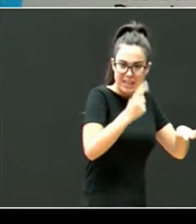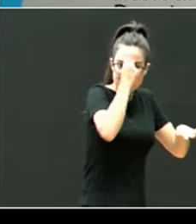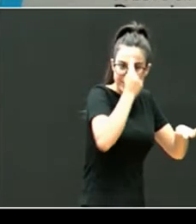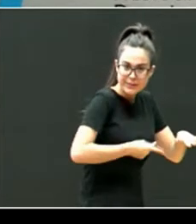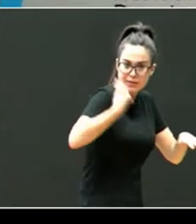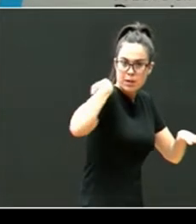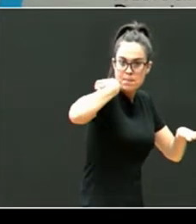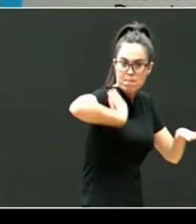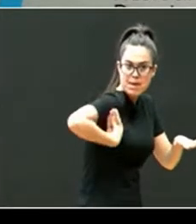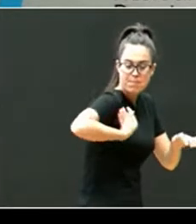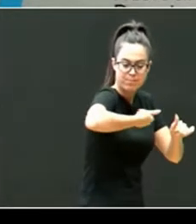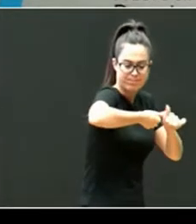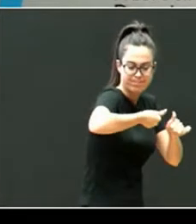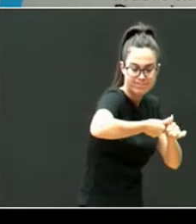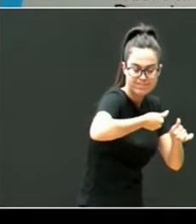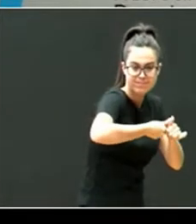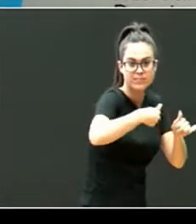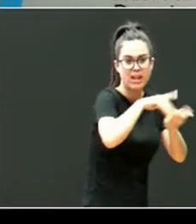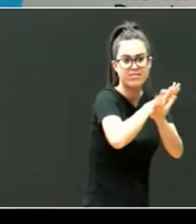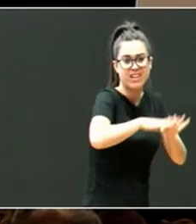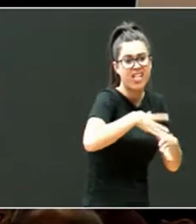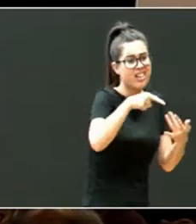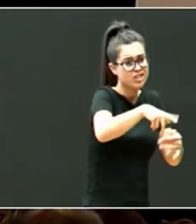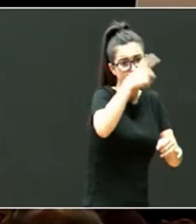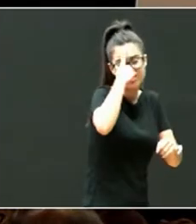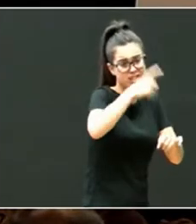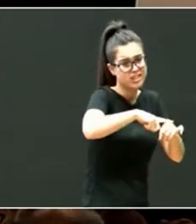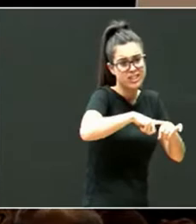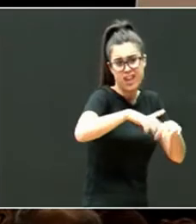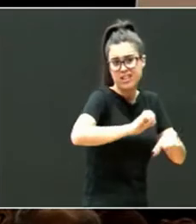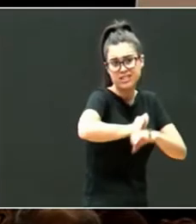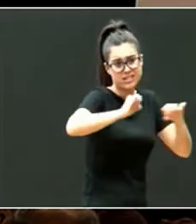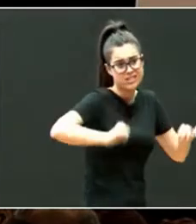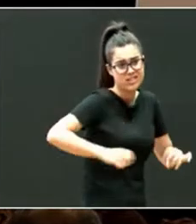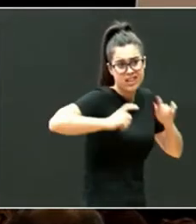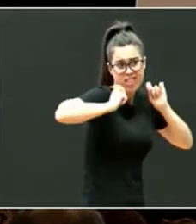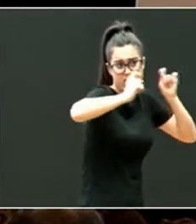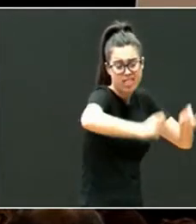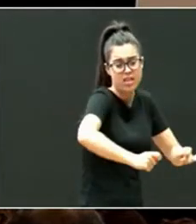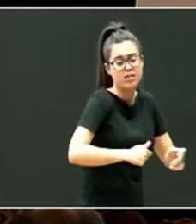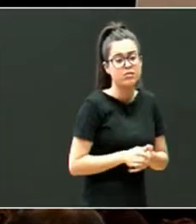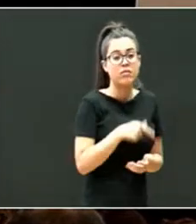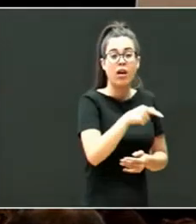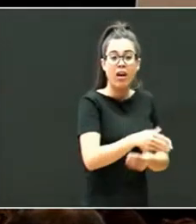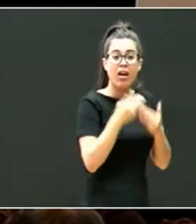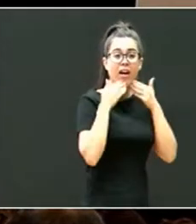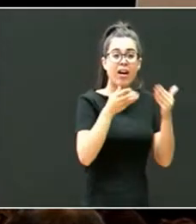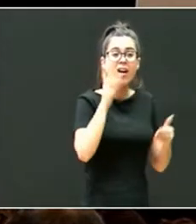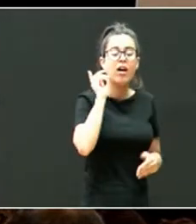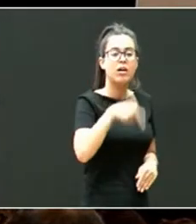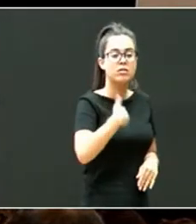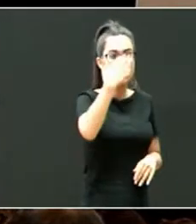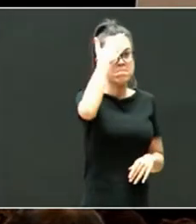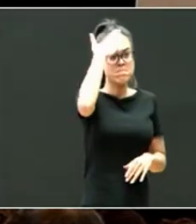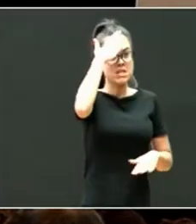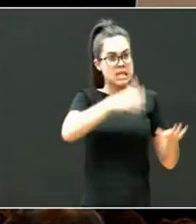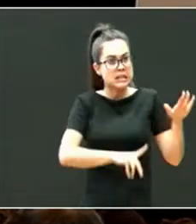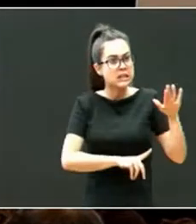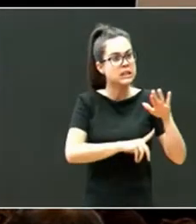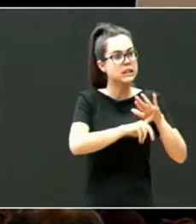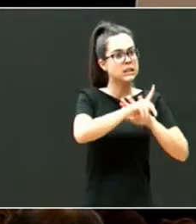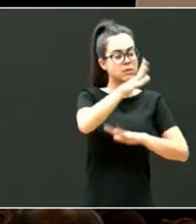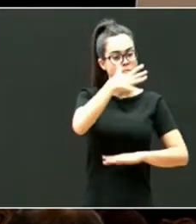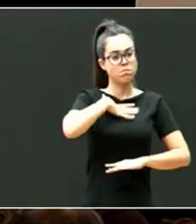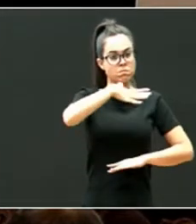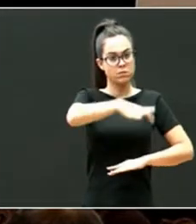que estabiliza as funciones psíquicas do menor e é a que favorece a construcción da mente en desarrollo por iso é